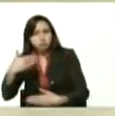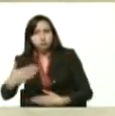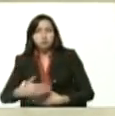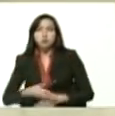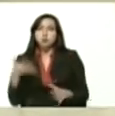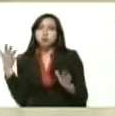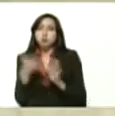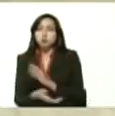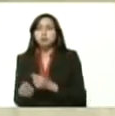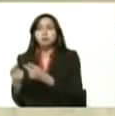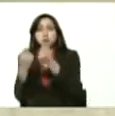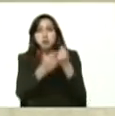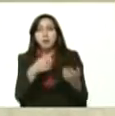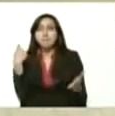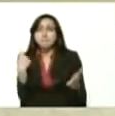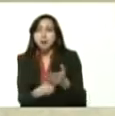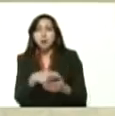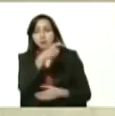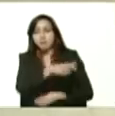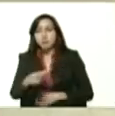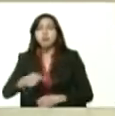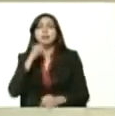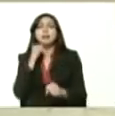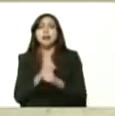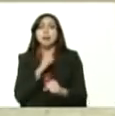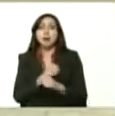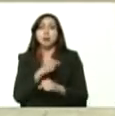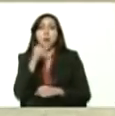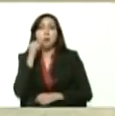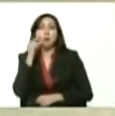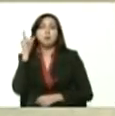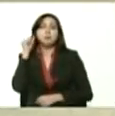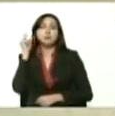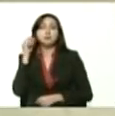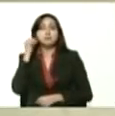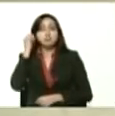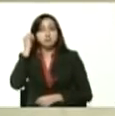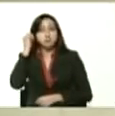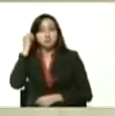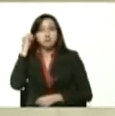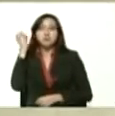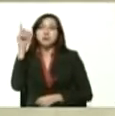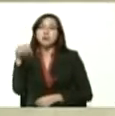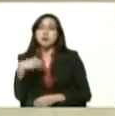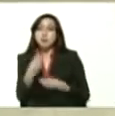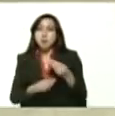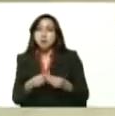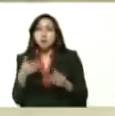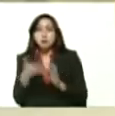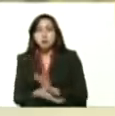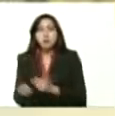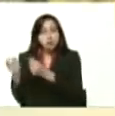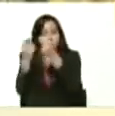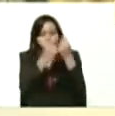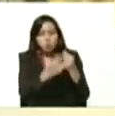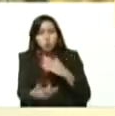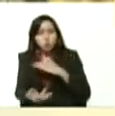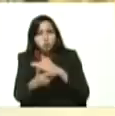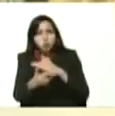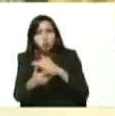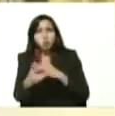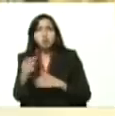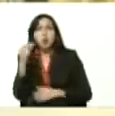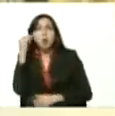poder adquisitivo de los trabajadores y las trabajadoras ya vamos regularizando con la economía digital el bolívar digital